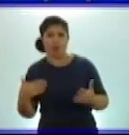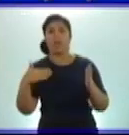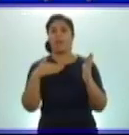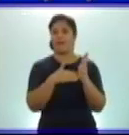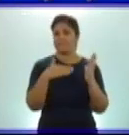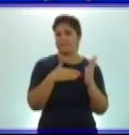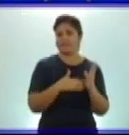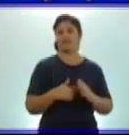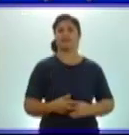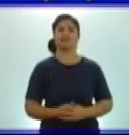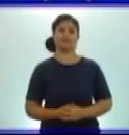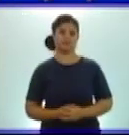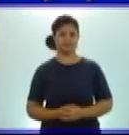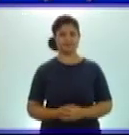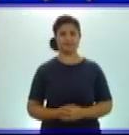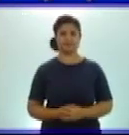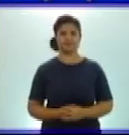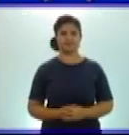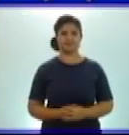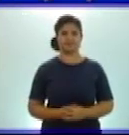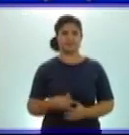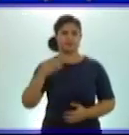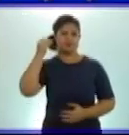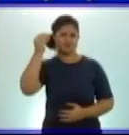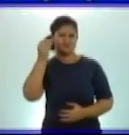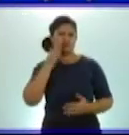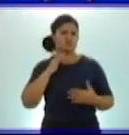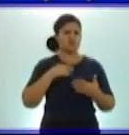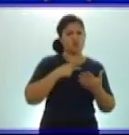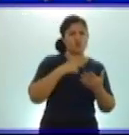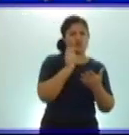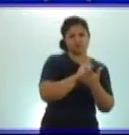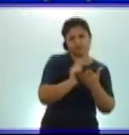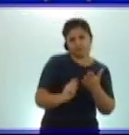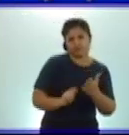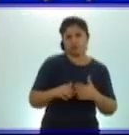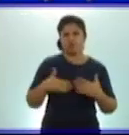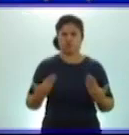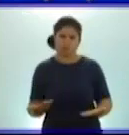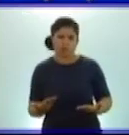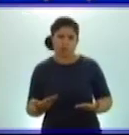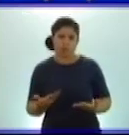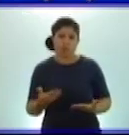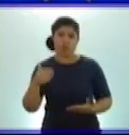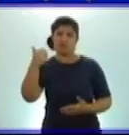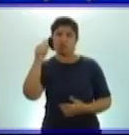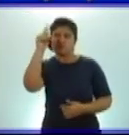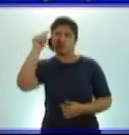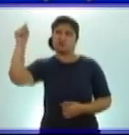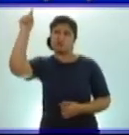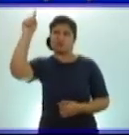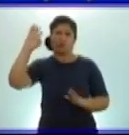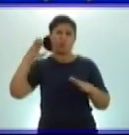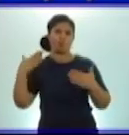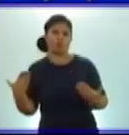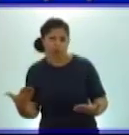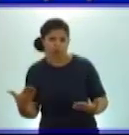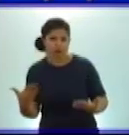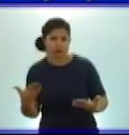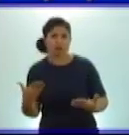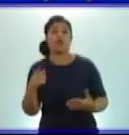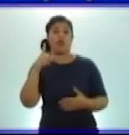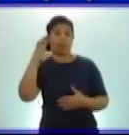cómo escribiríamos las potencias de 10 cuando nos referiríamos al 100.000. Eso se los dejo para que después